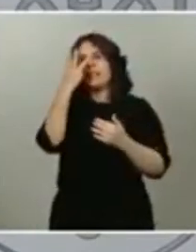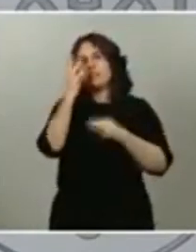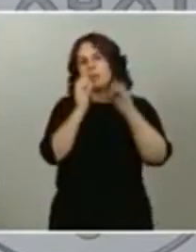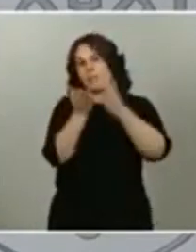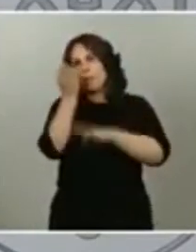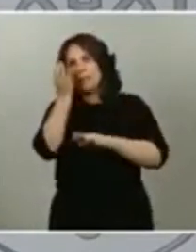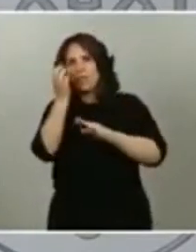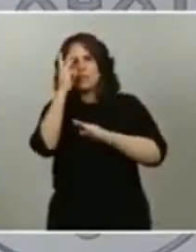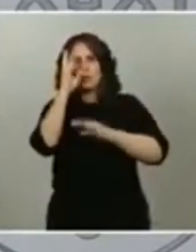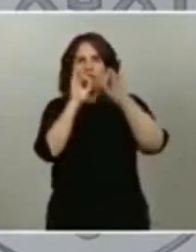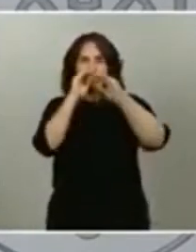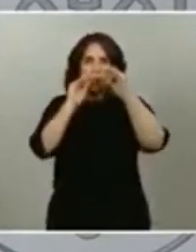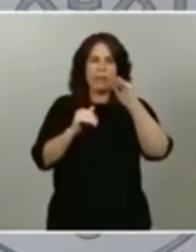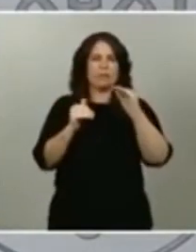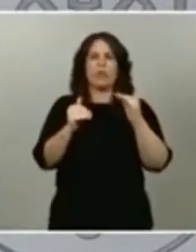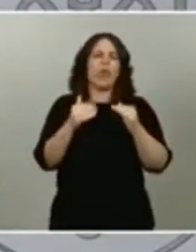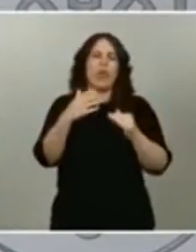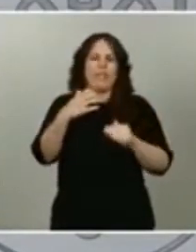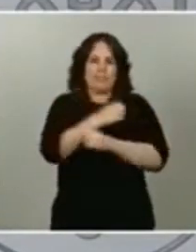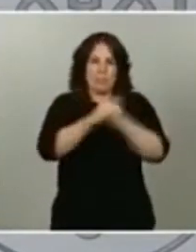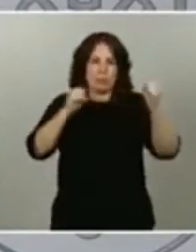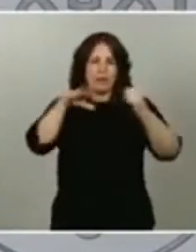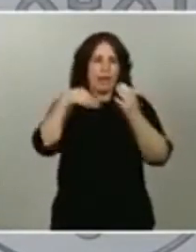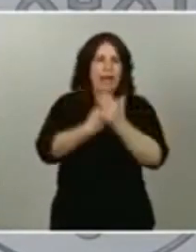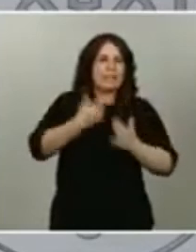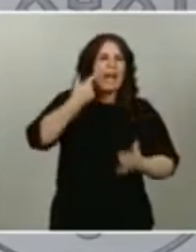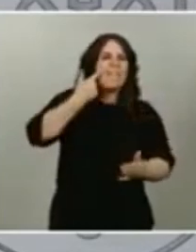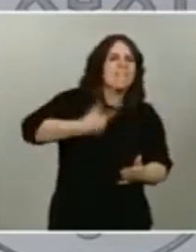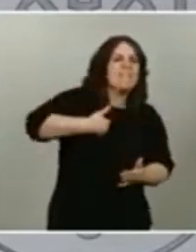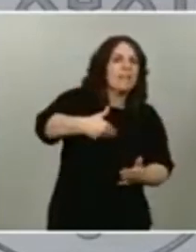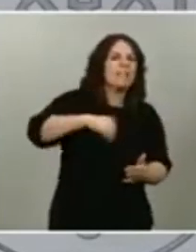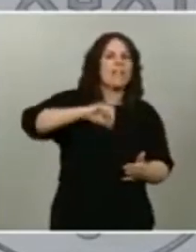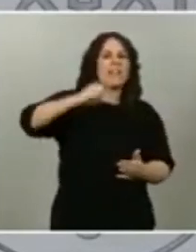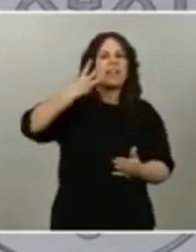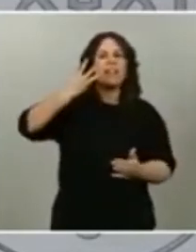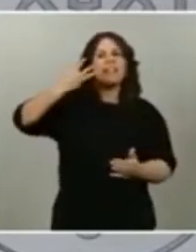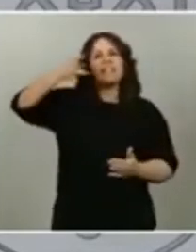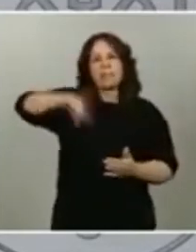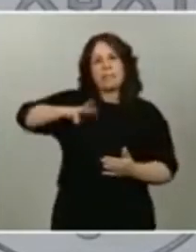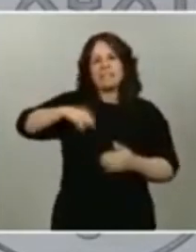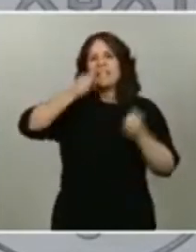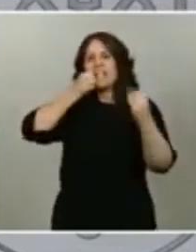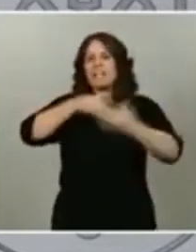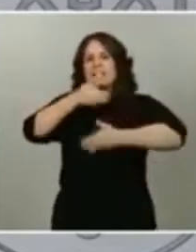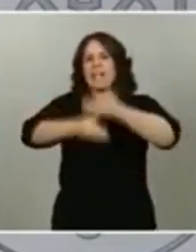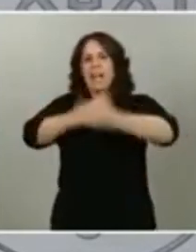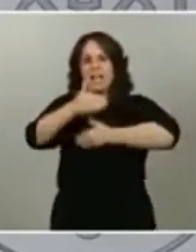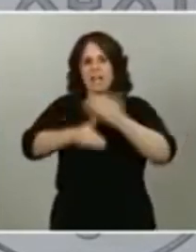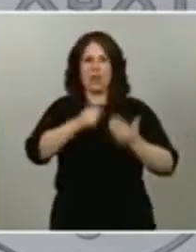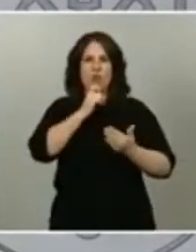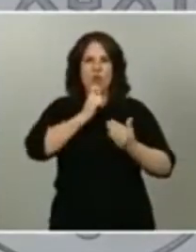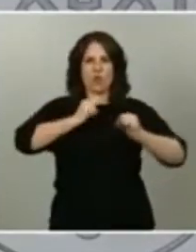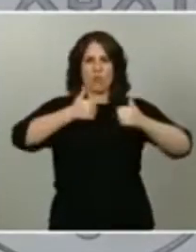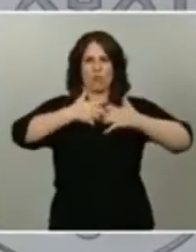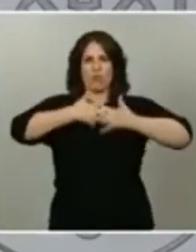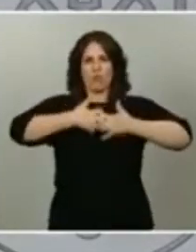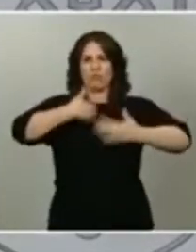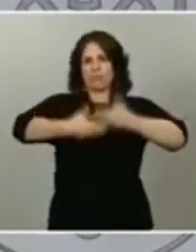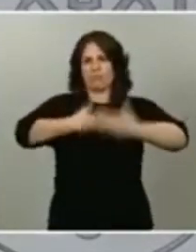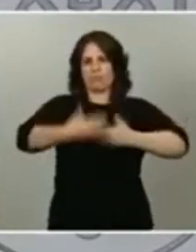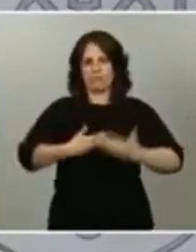hasta no ver el comportamiento por lo menos del tercer trimestre viendo cómo se reincorpora la actividad a las empresas pero